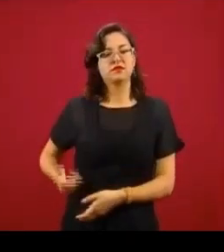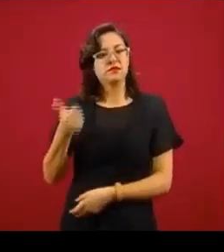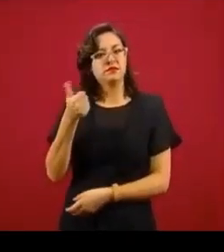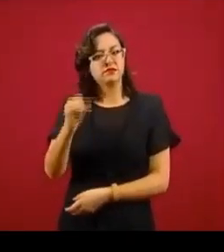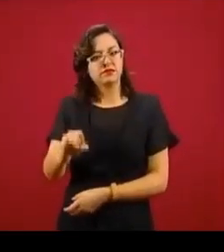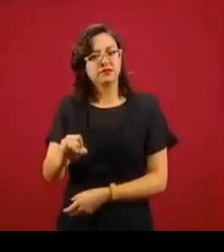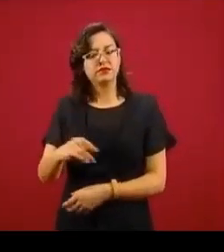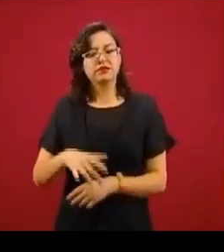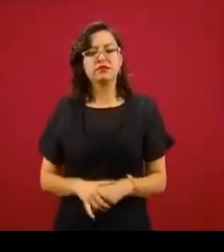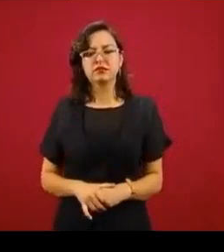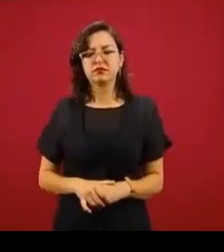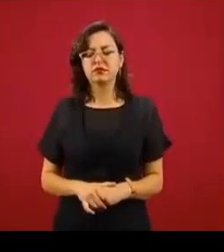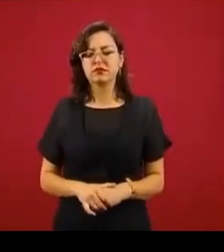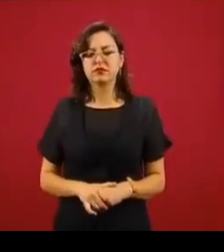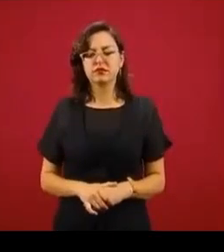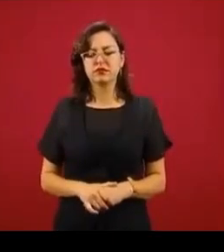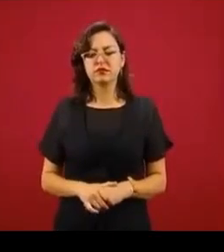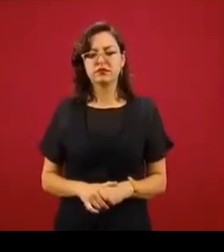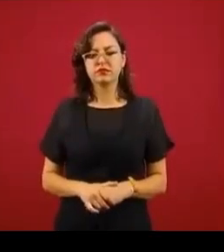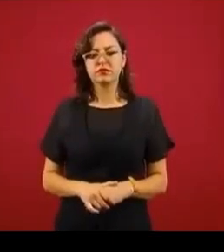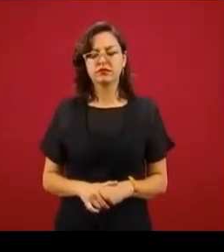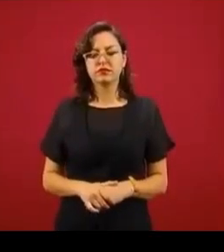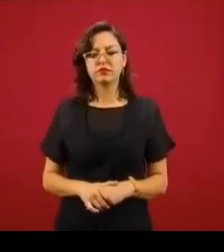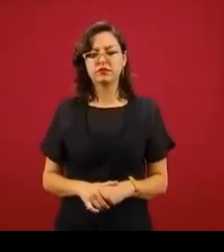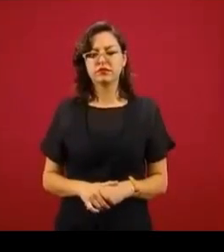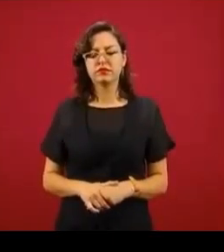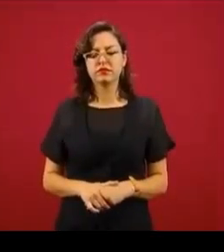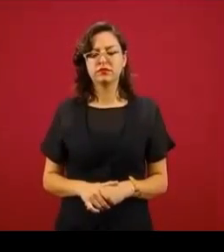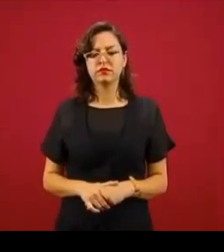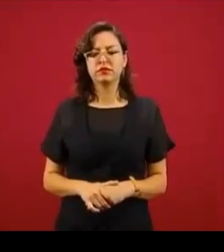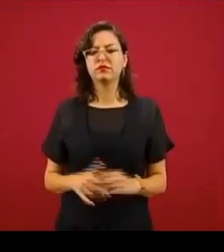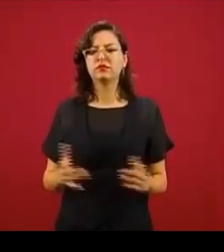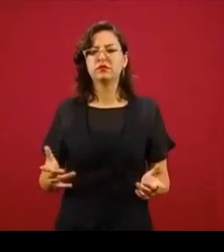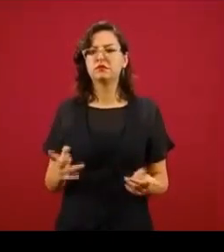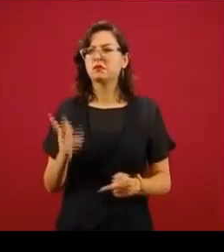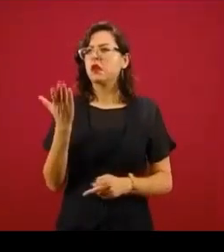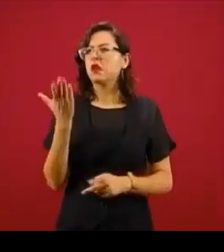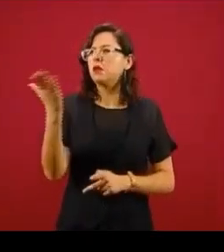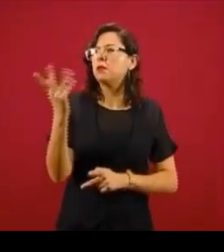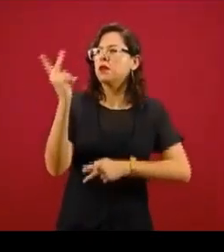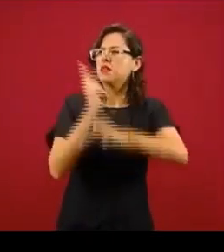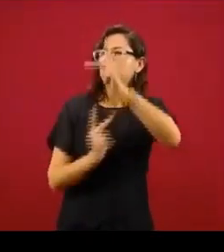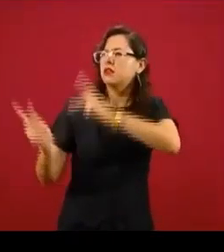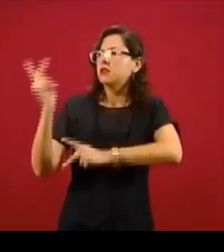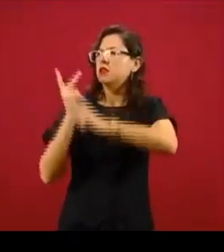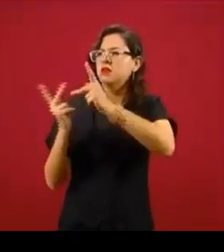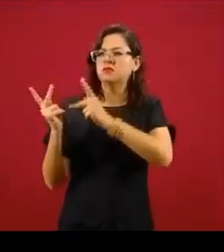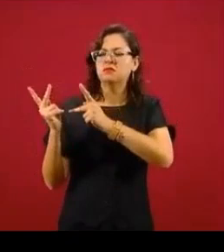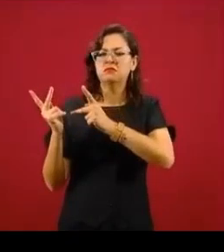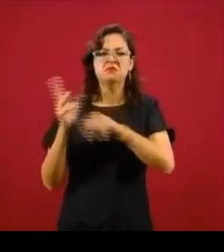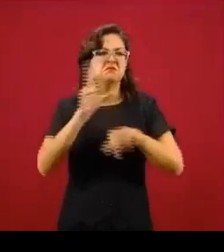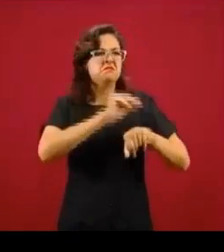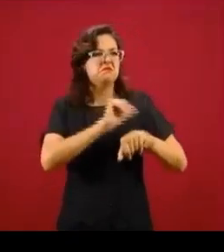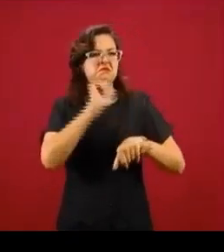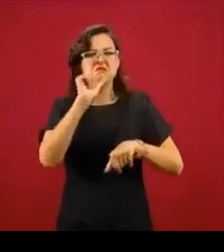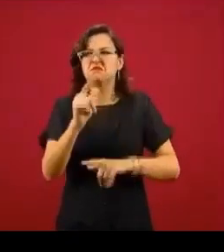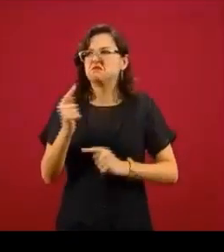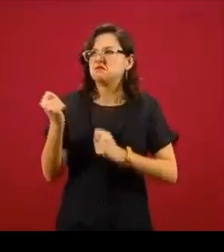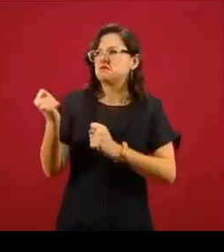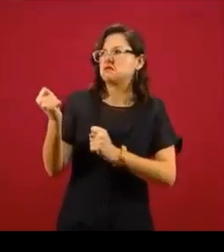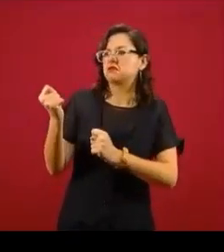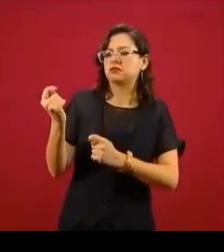la endeudaba al país, aun cuando